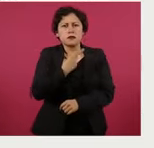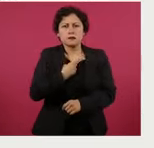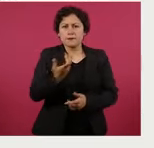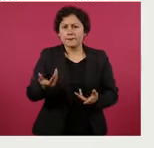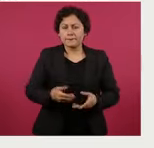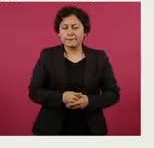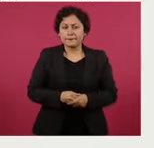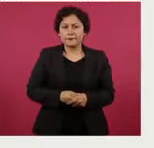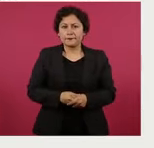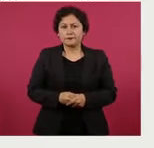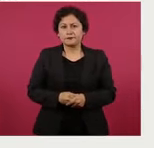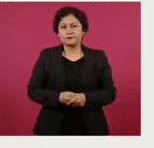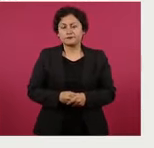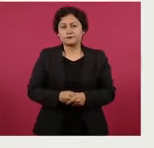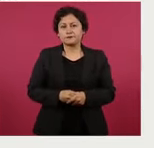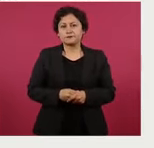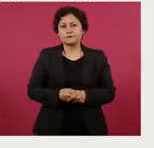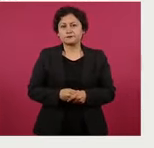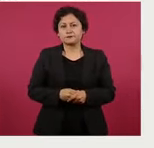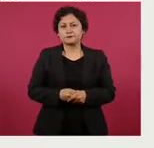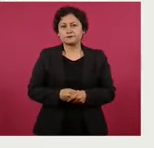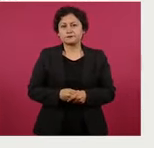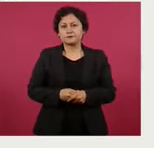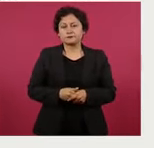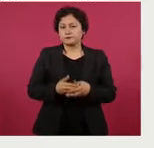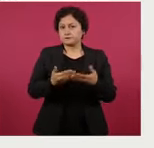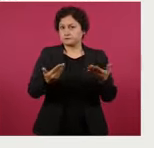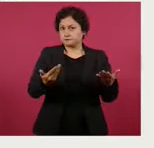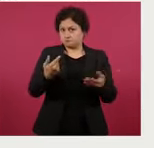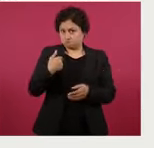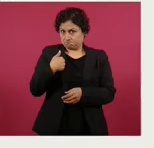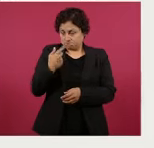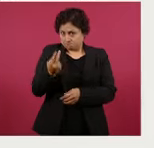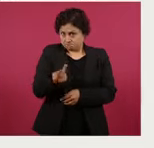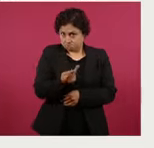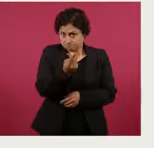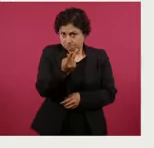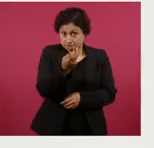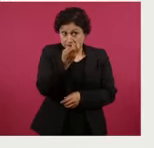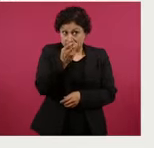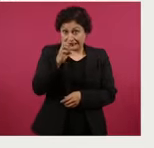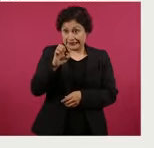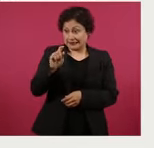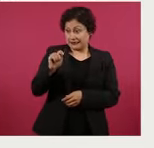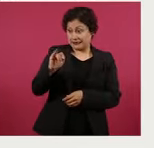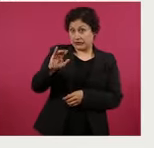Si eso es éticamente correcto,